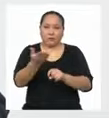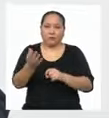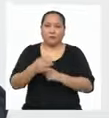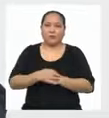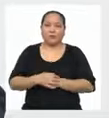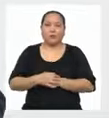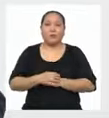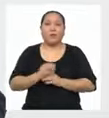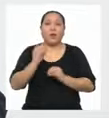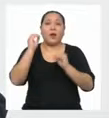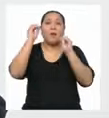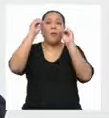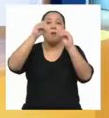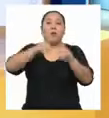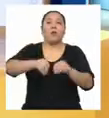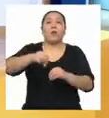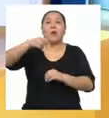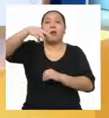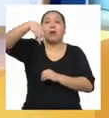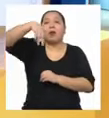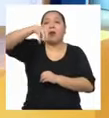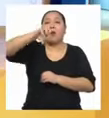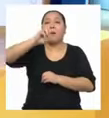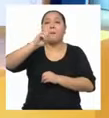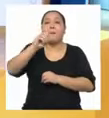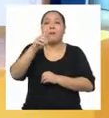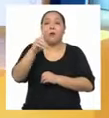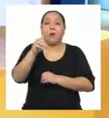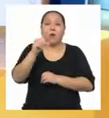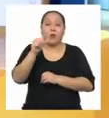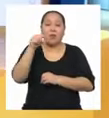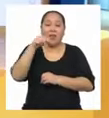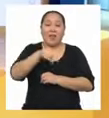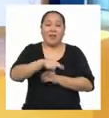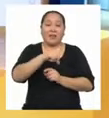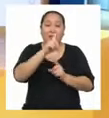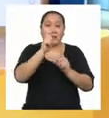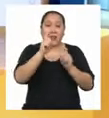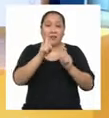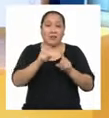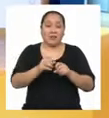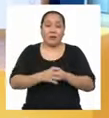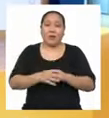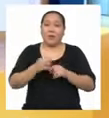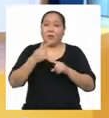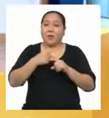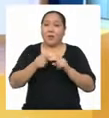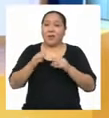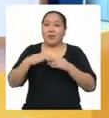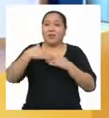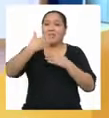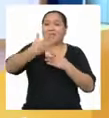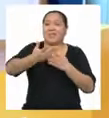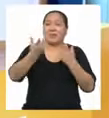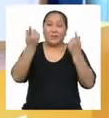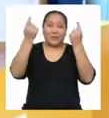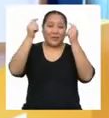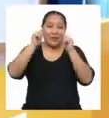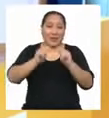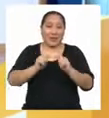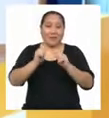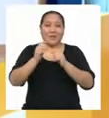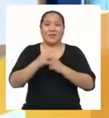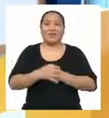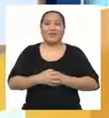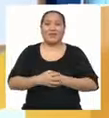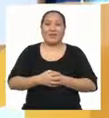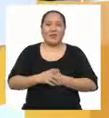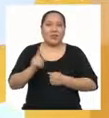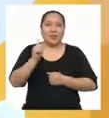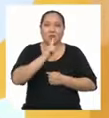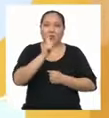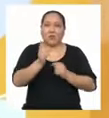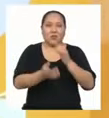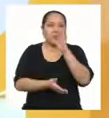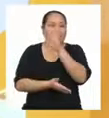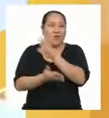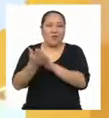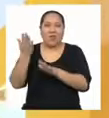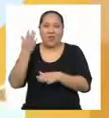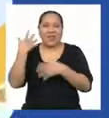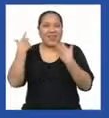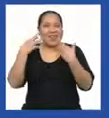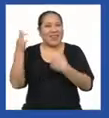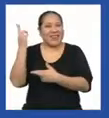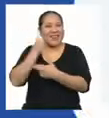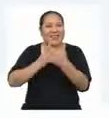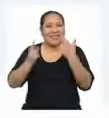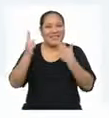moda a nuestra encuesta Pero hagámoslo después de la pausa Y no se vayan porque